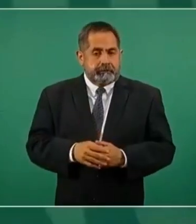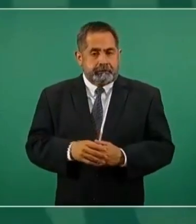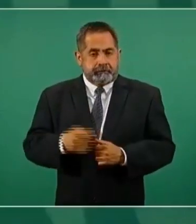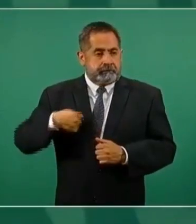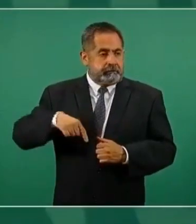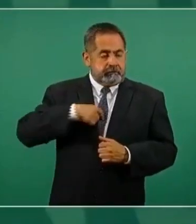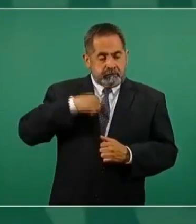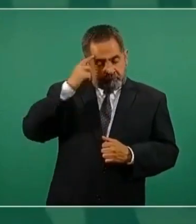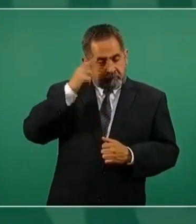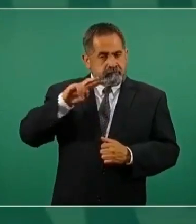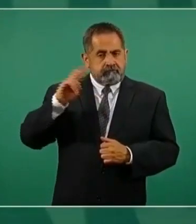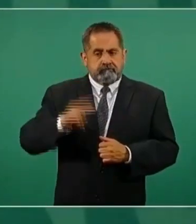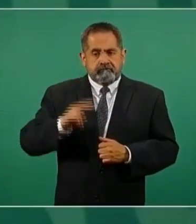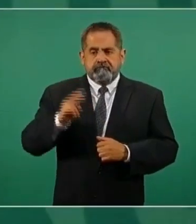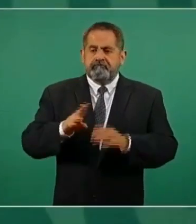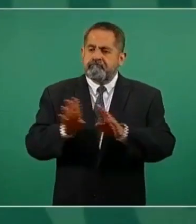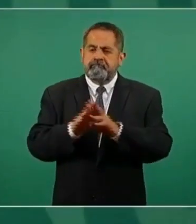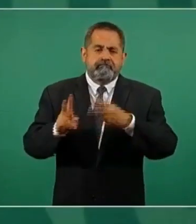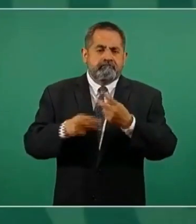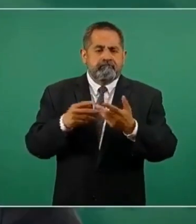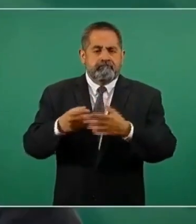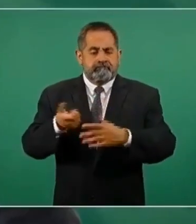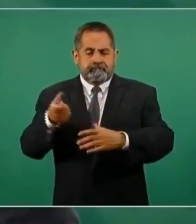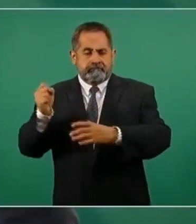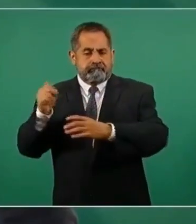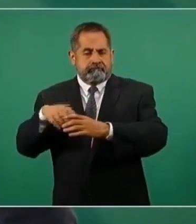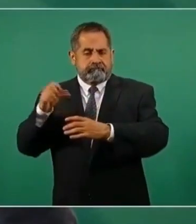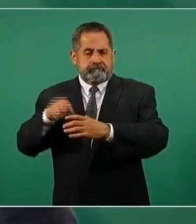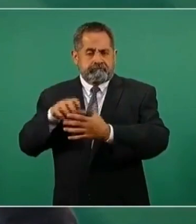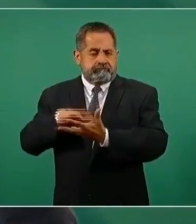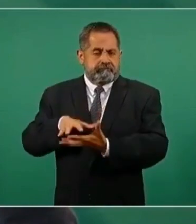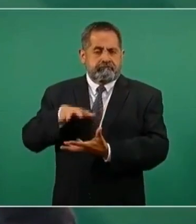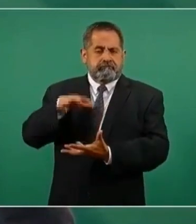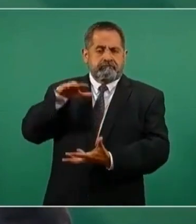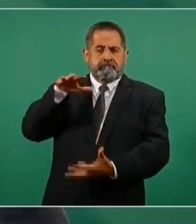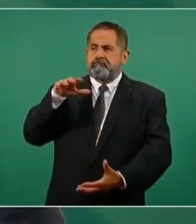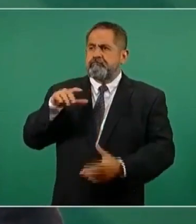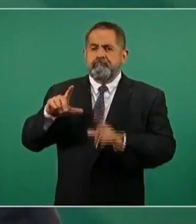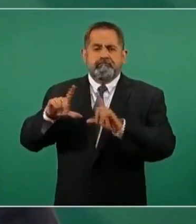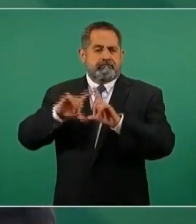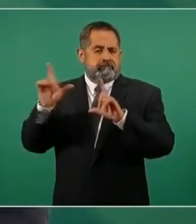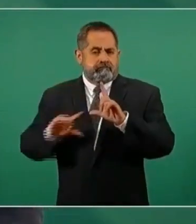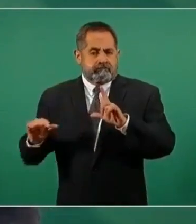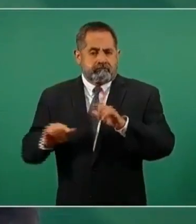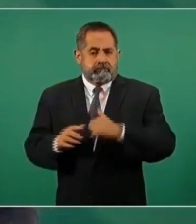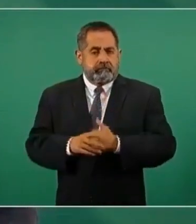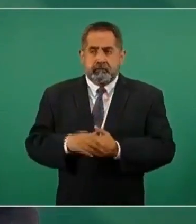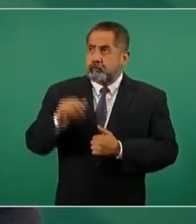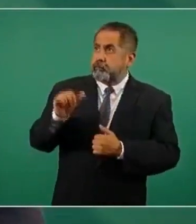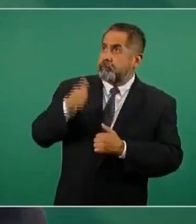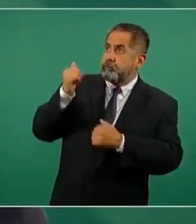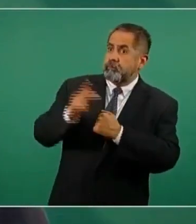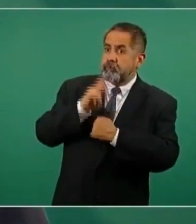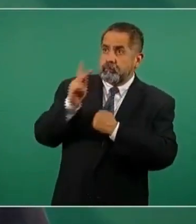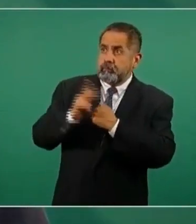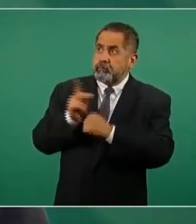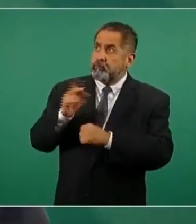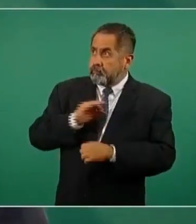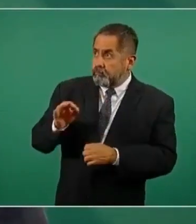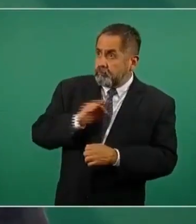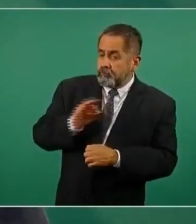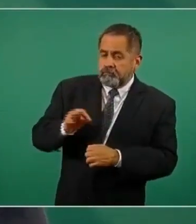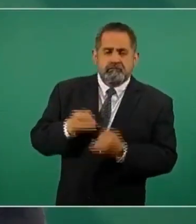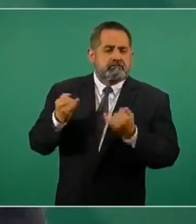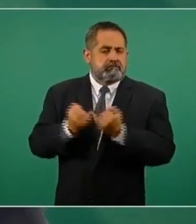crear realmente un gran ahorro nacional, vamos a hacer lo que otros países han logrado,